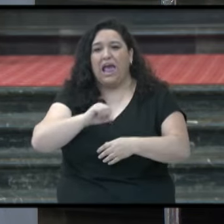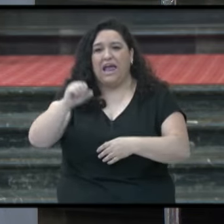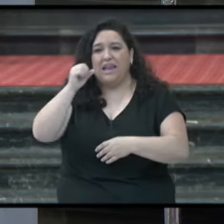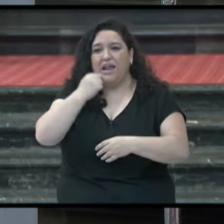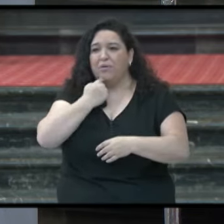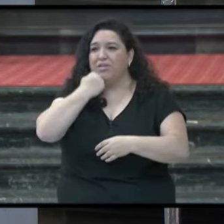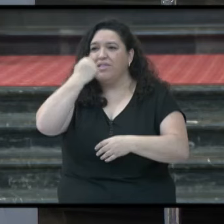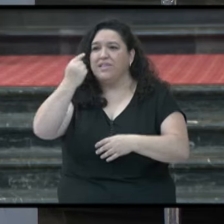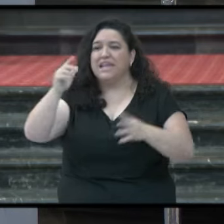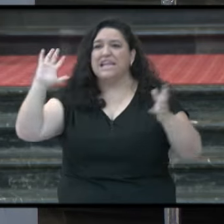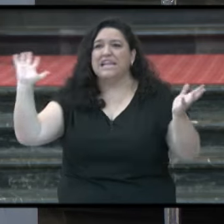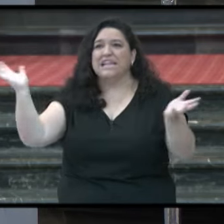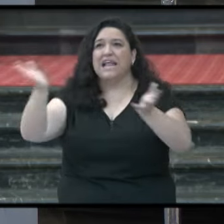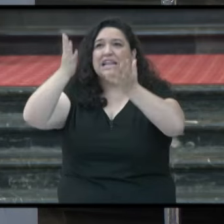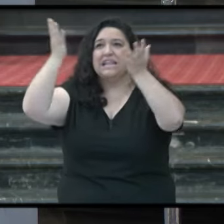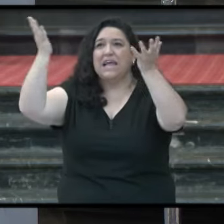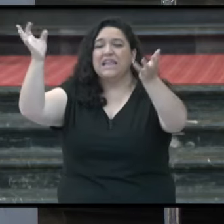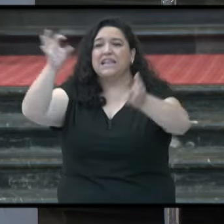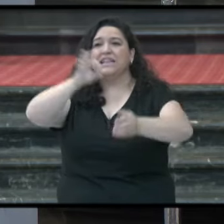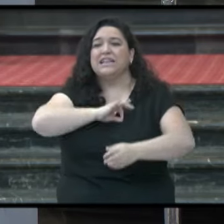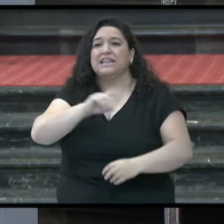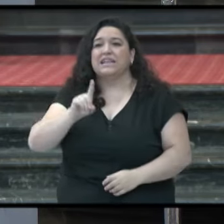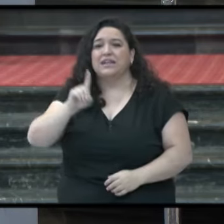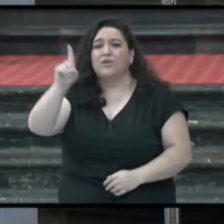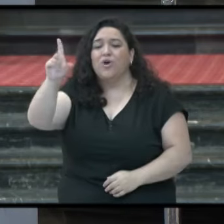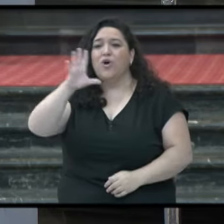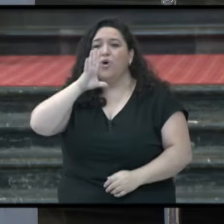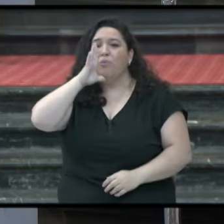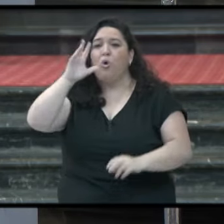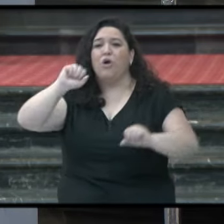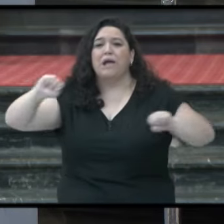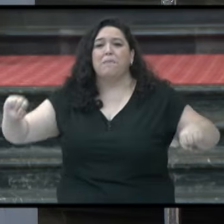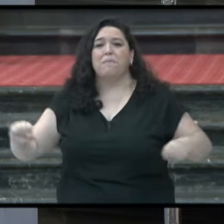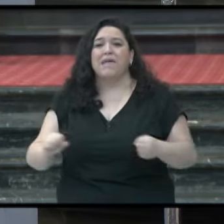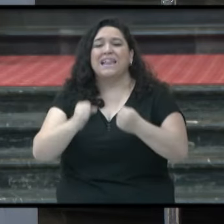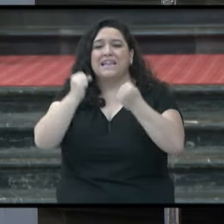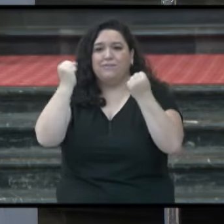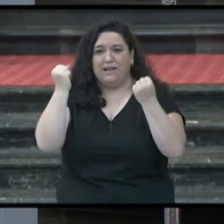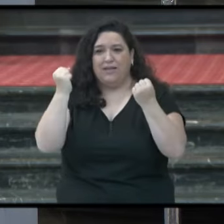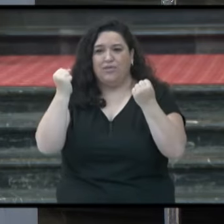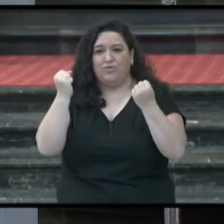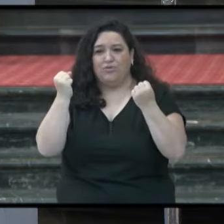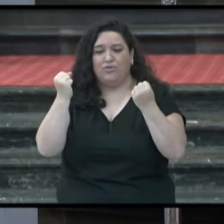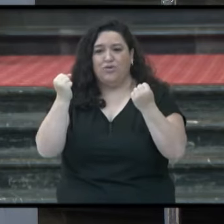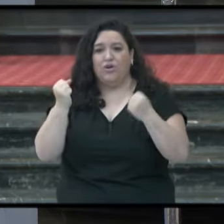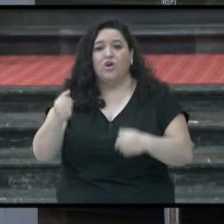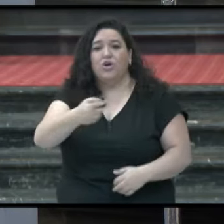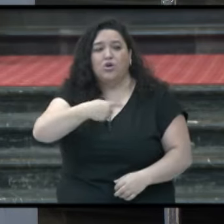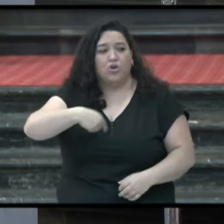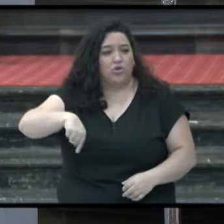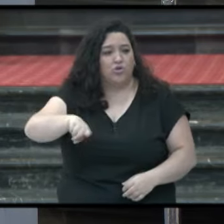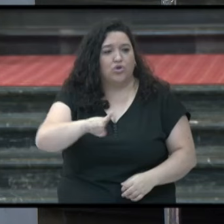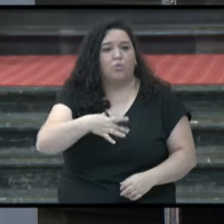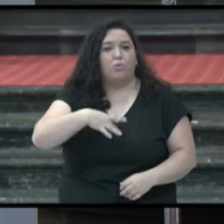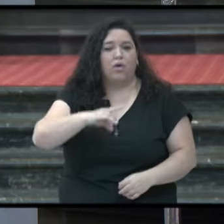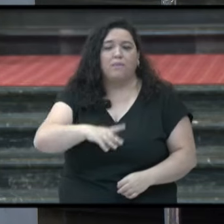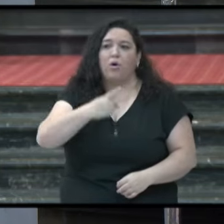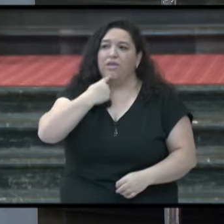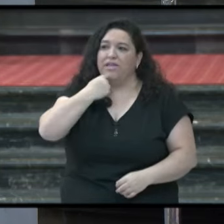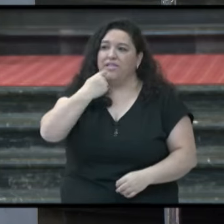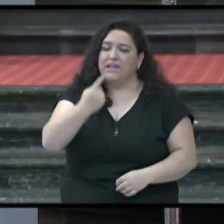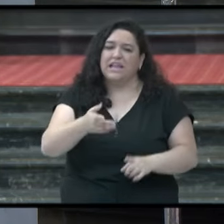te ensalzaré, Señor, porque me has librado. Todos podemos decirlo en